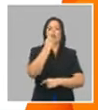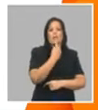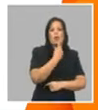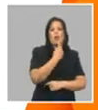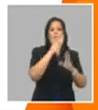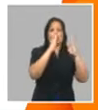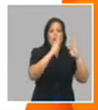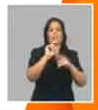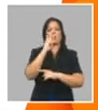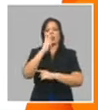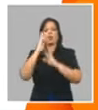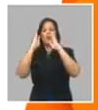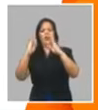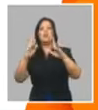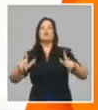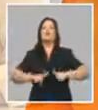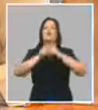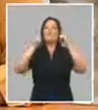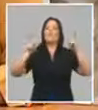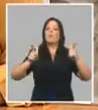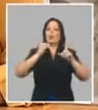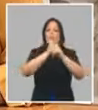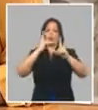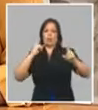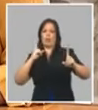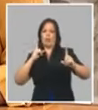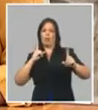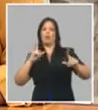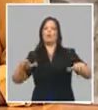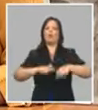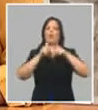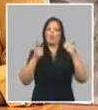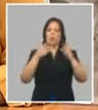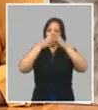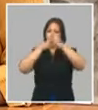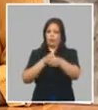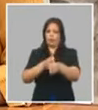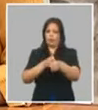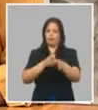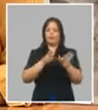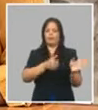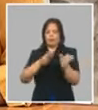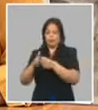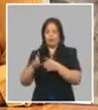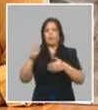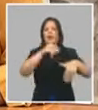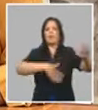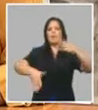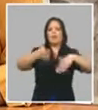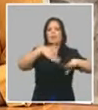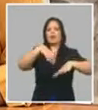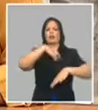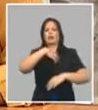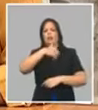el distanciamiento y la disciplina social. En la playa, una duda que también llegó a nuestra población, se mantendrán